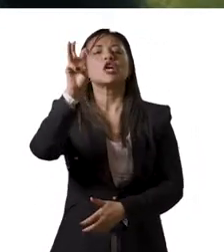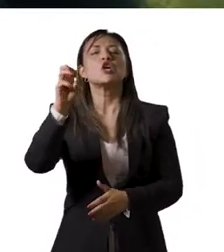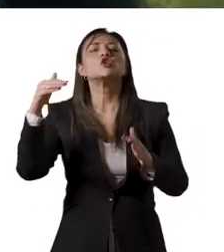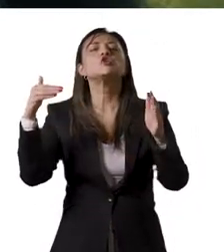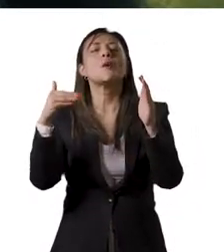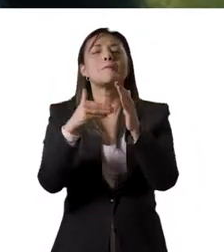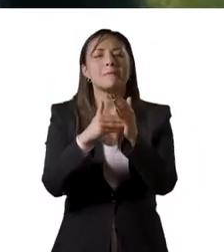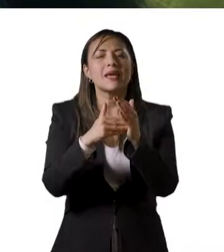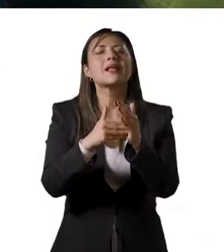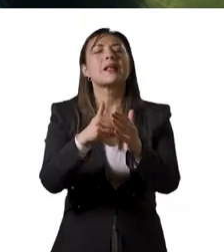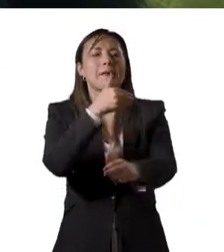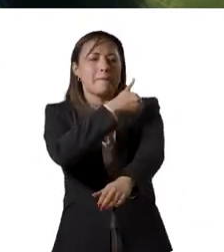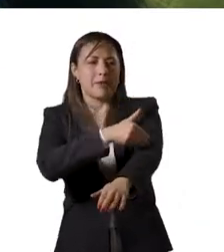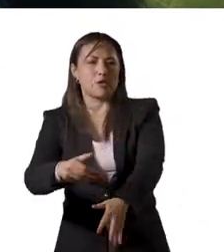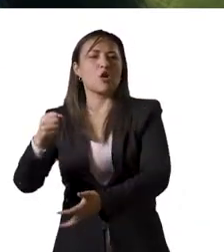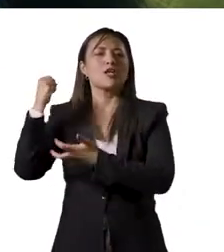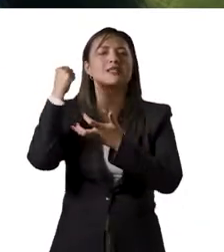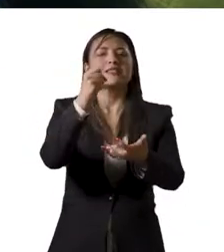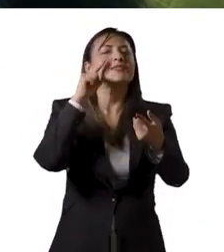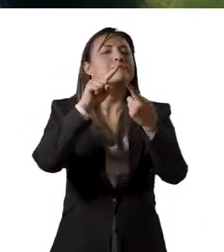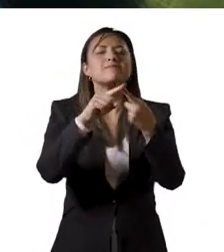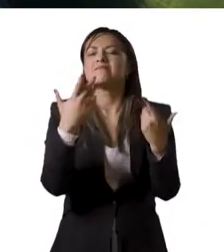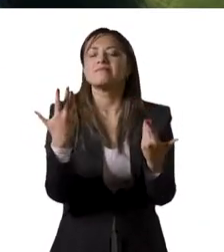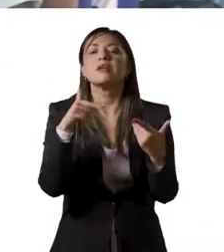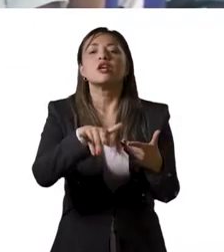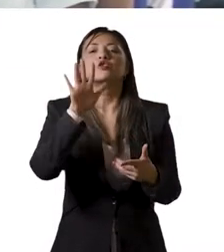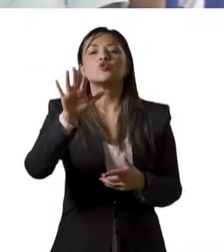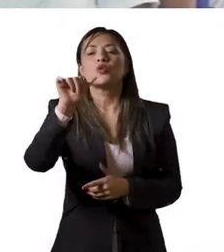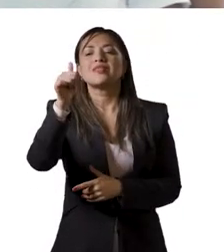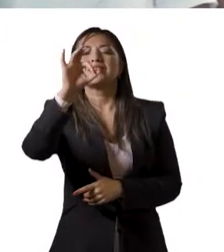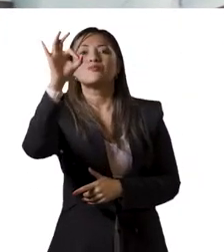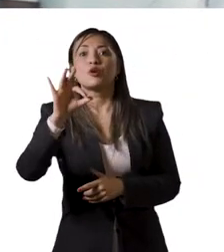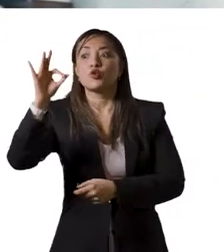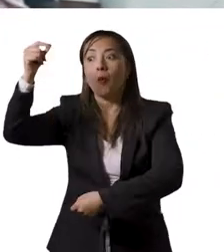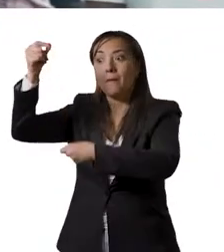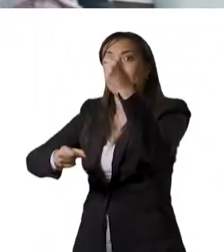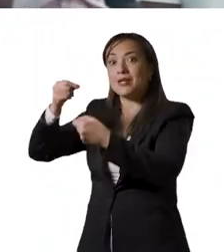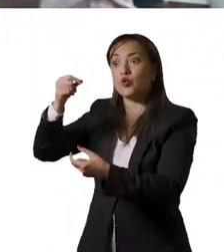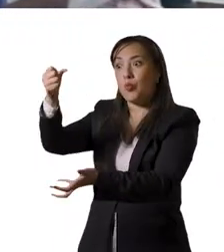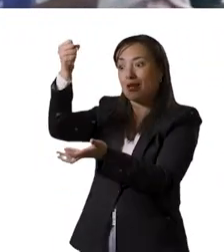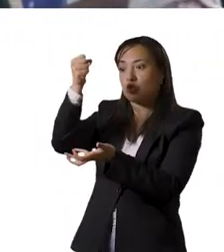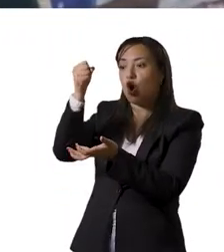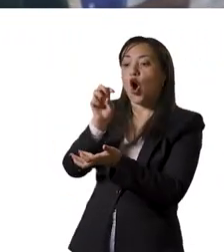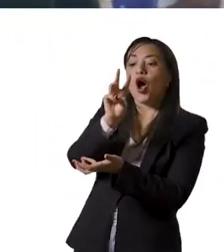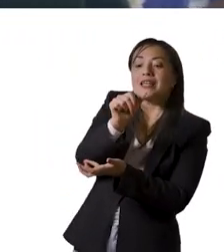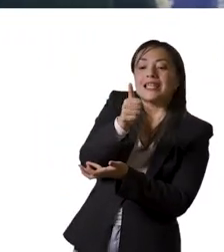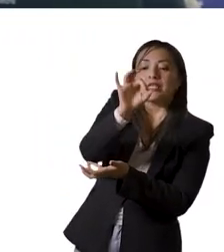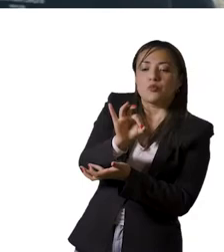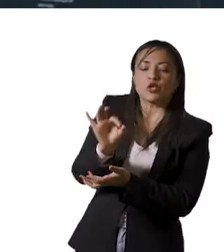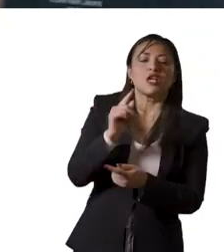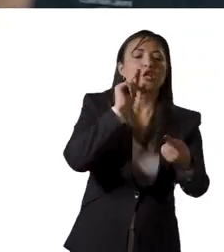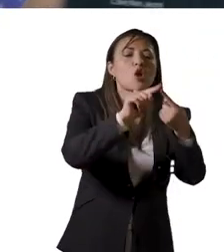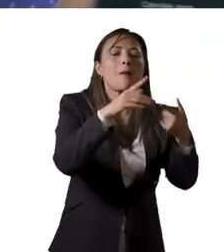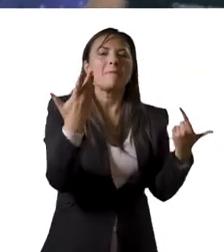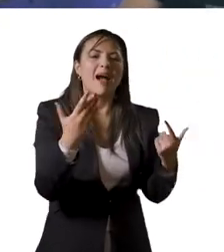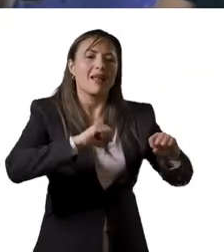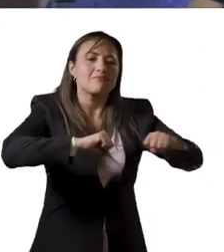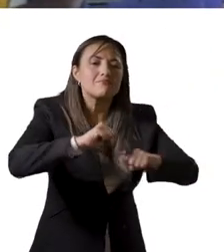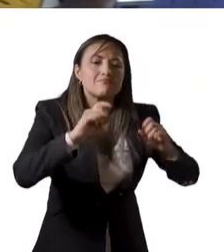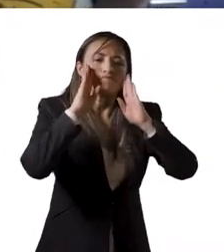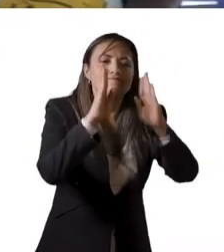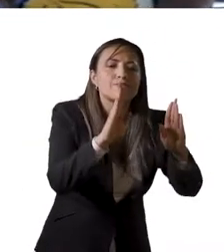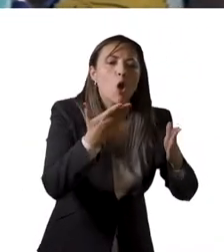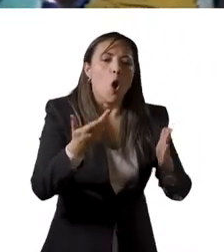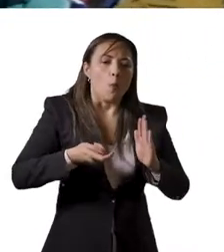destinó 88.041 millones de pesos, correspondientes al 10% de su presupuesto de funcionamiento, para